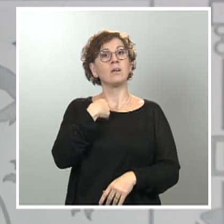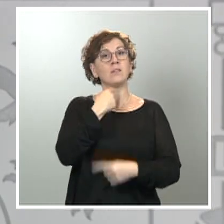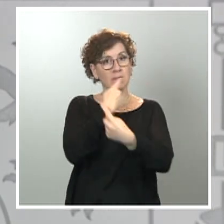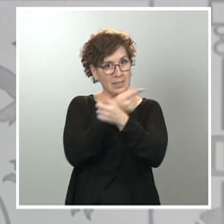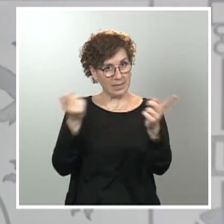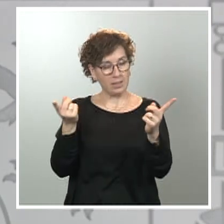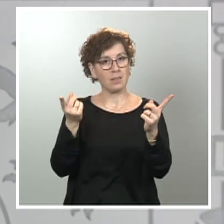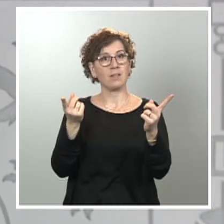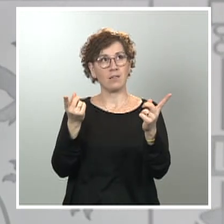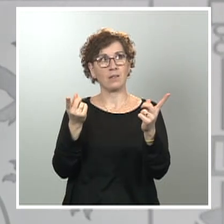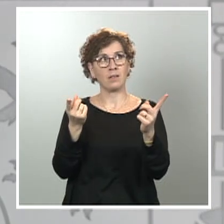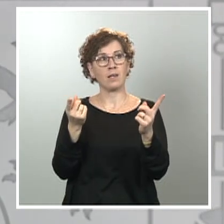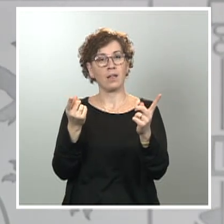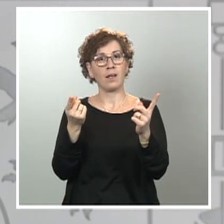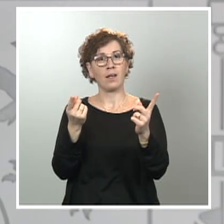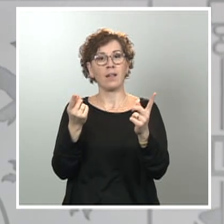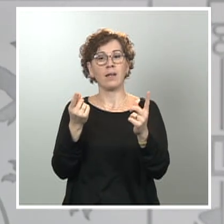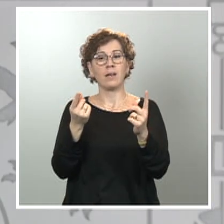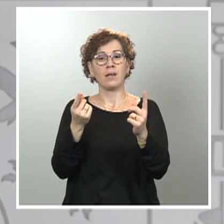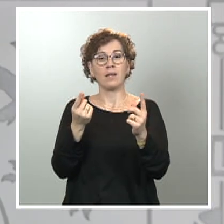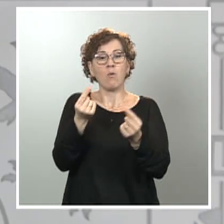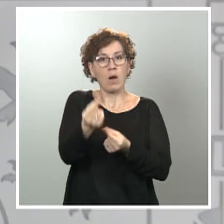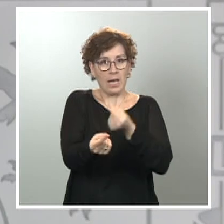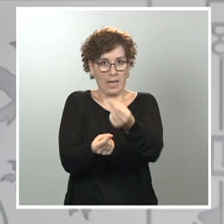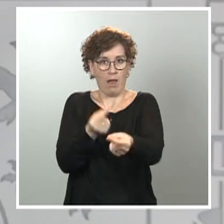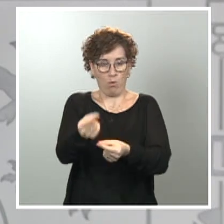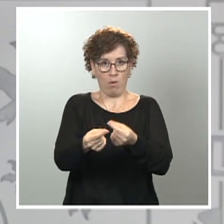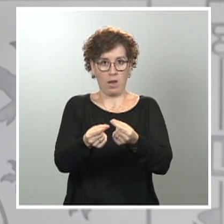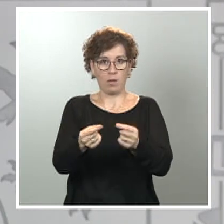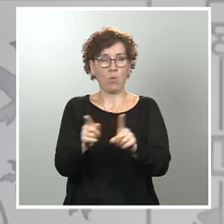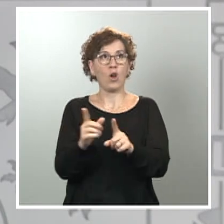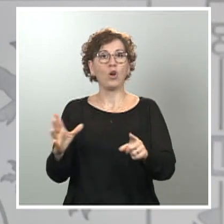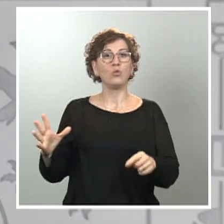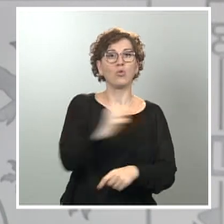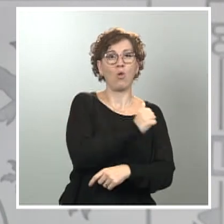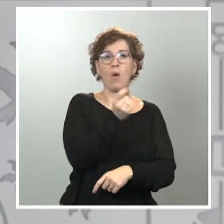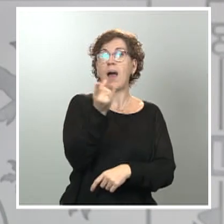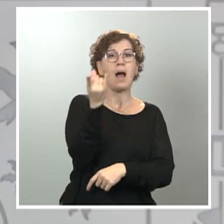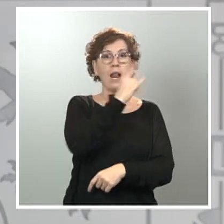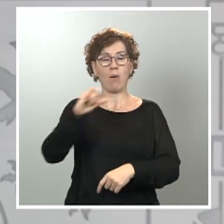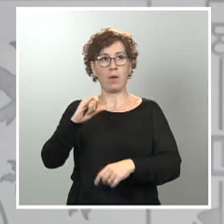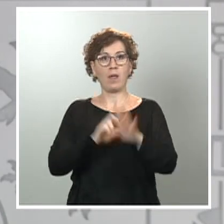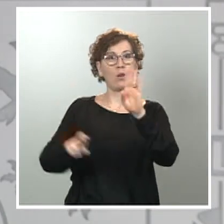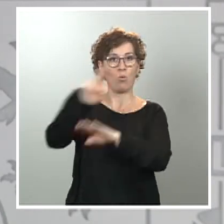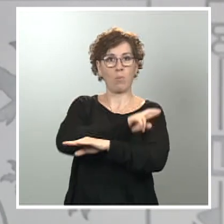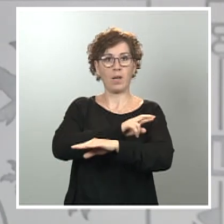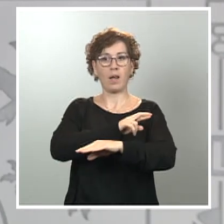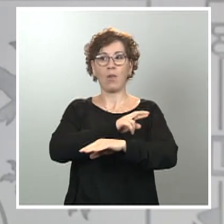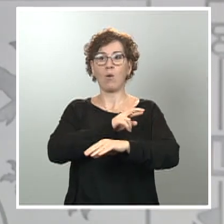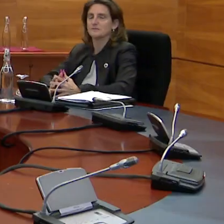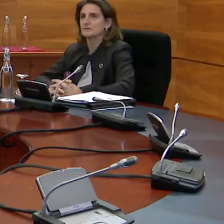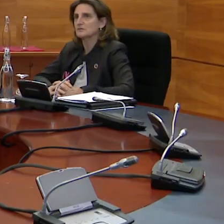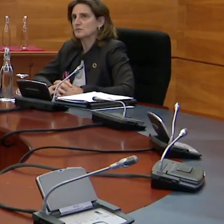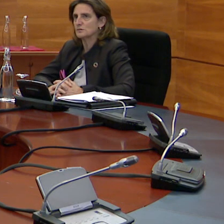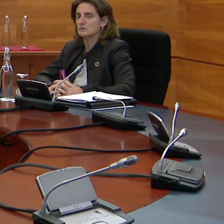gradualmente, no lo vamos a hacer de golpe el conjunto de la actividad ni tampoco la movilidad social, sino que lo vamos a hacer por